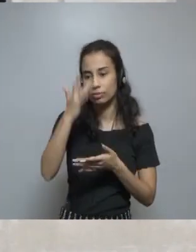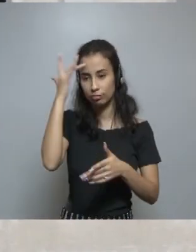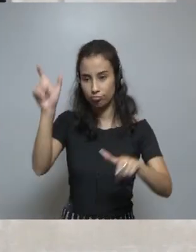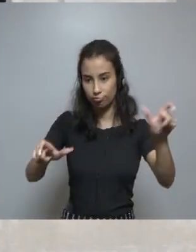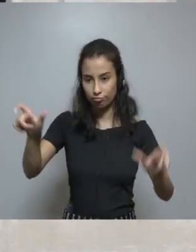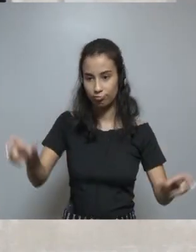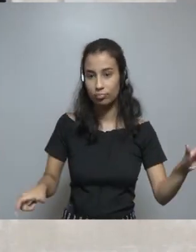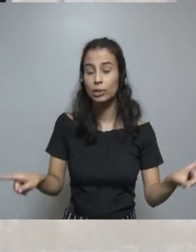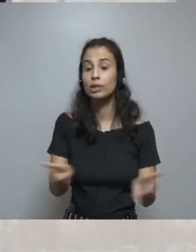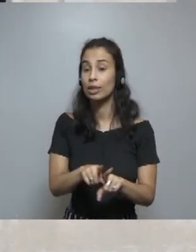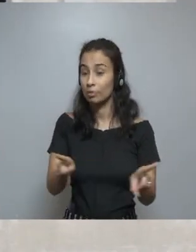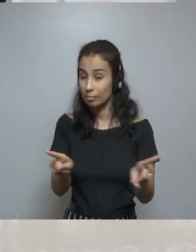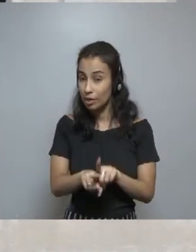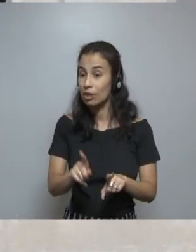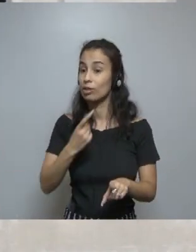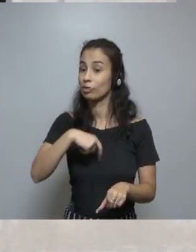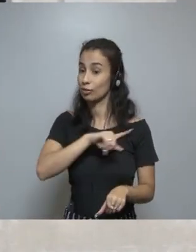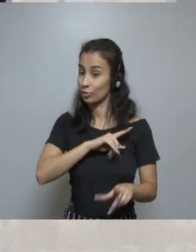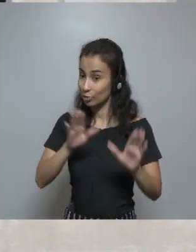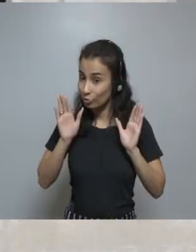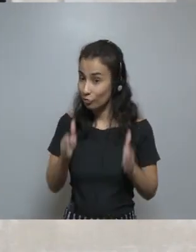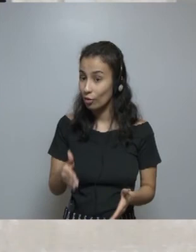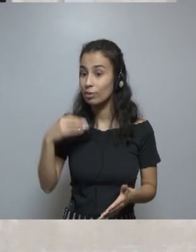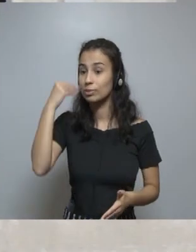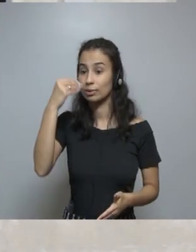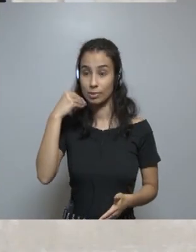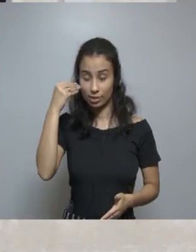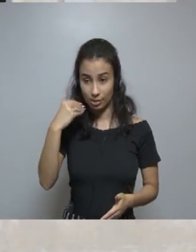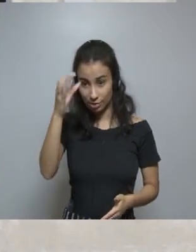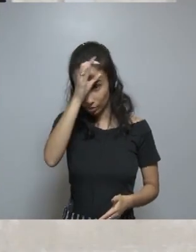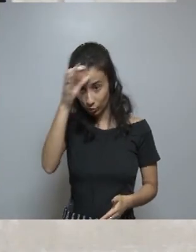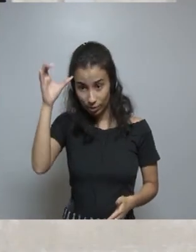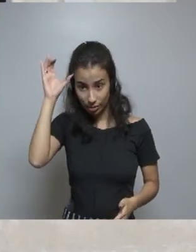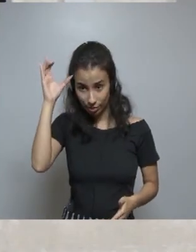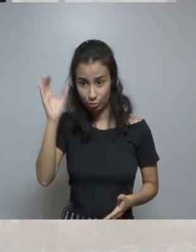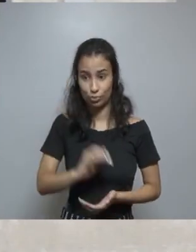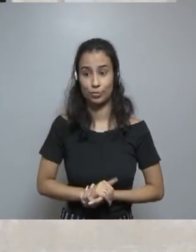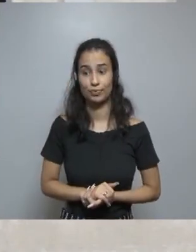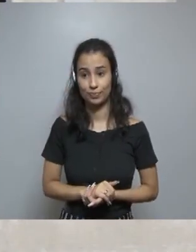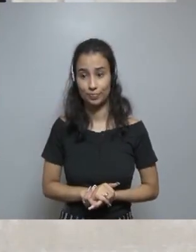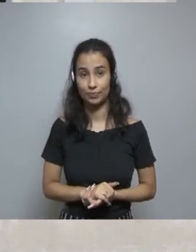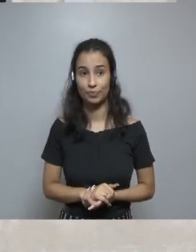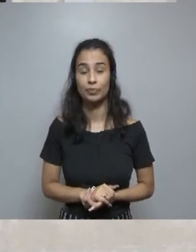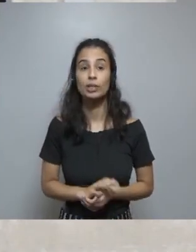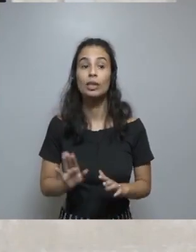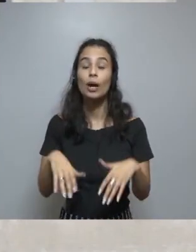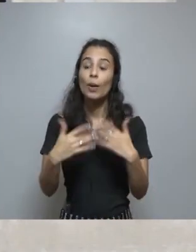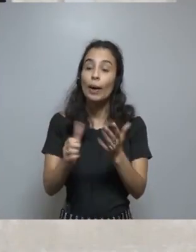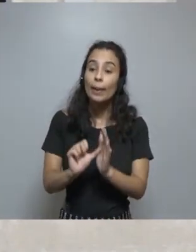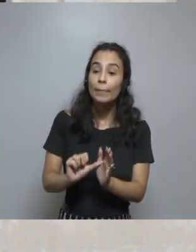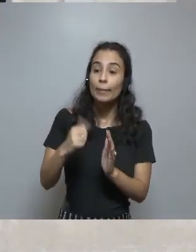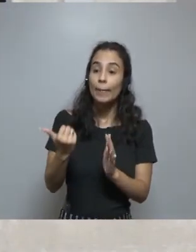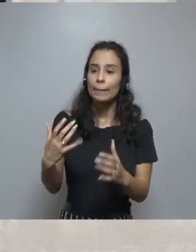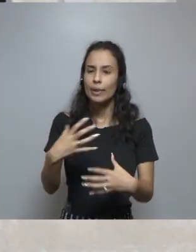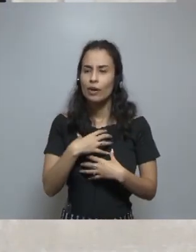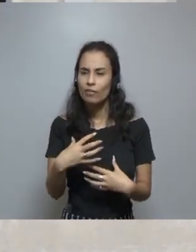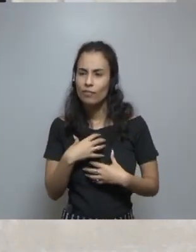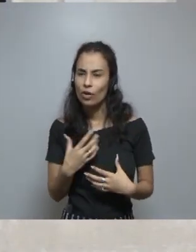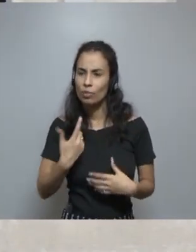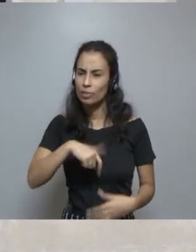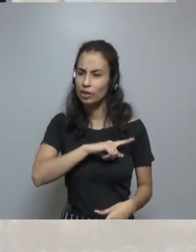Y también estamos enfocados en la experiencia del cliente. La primera forma